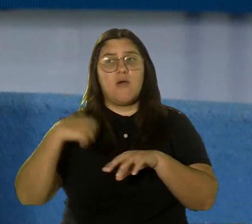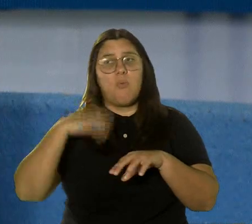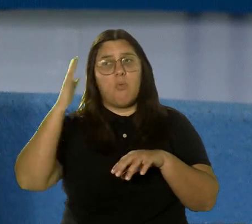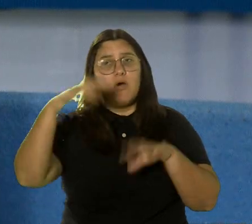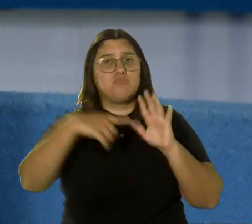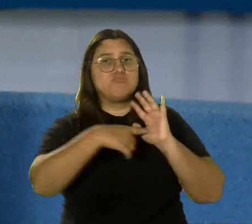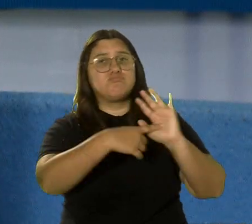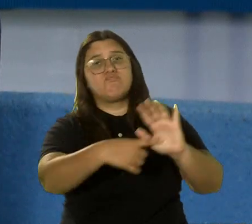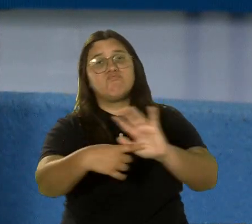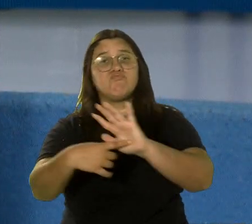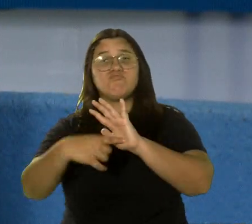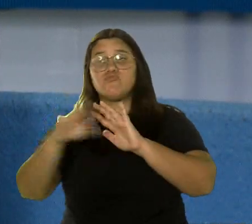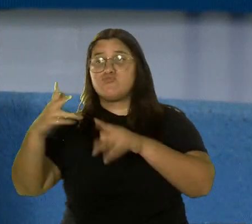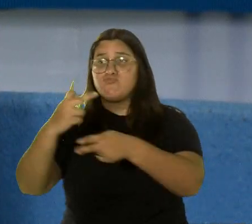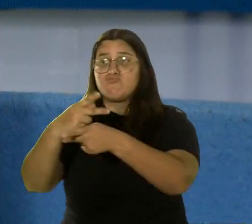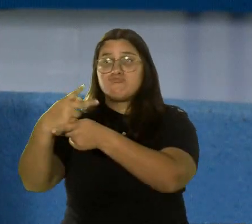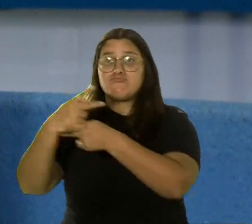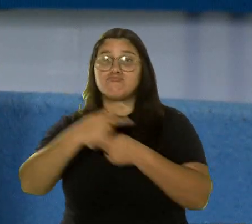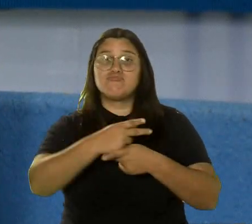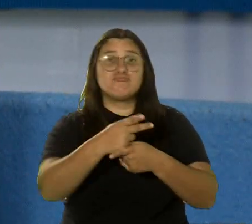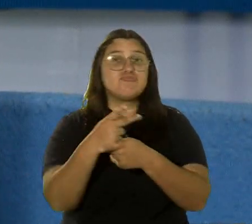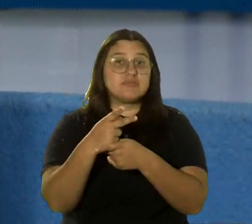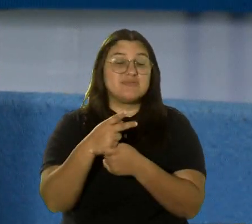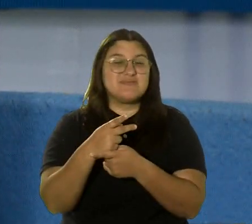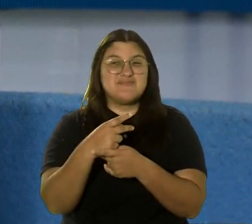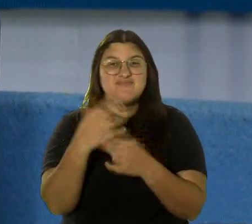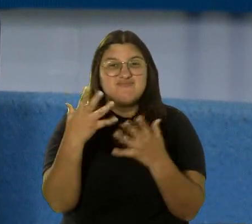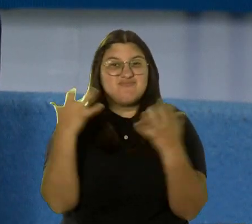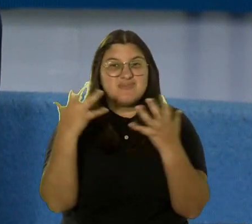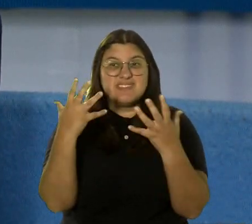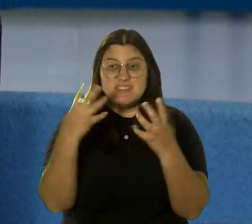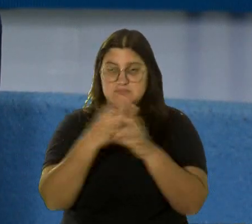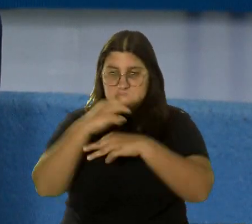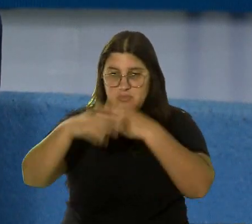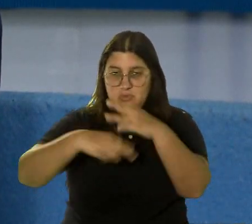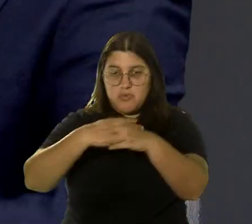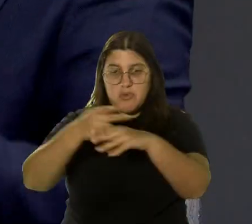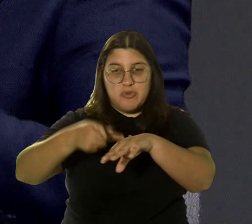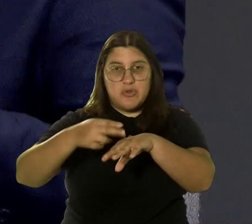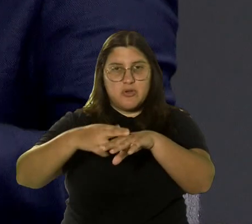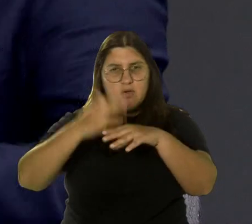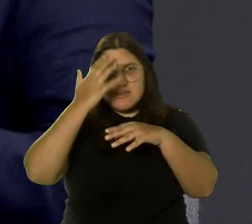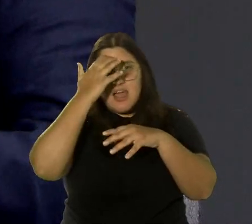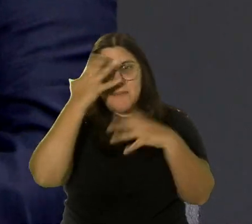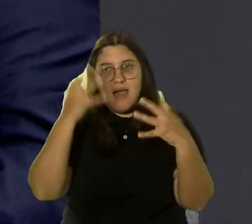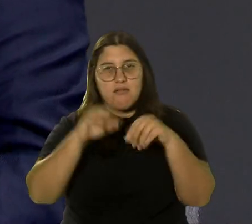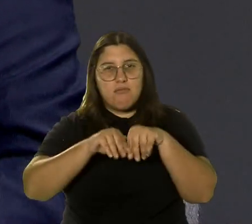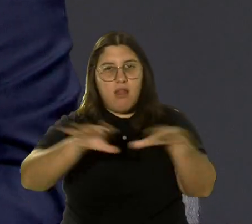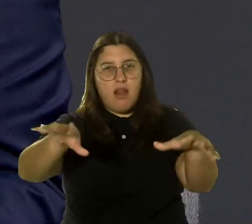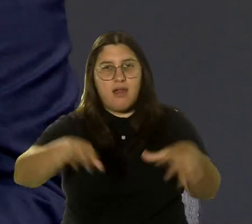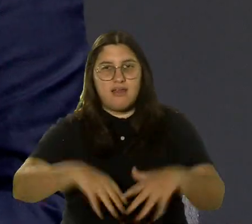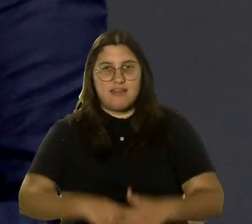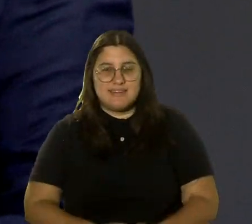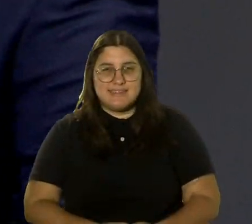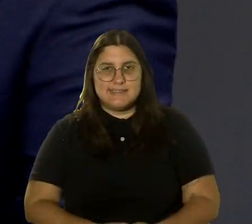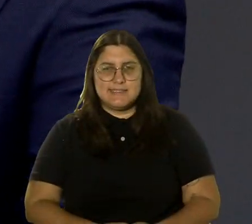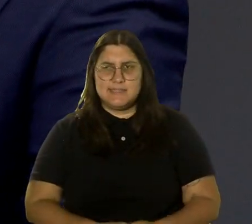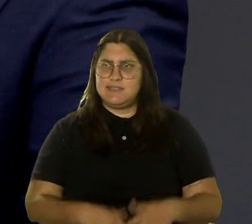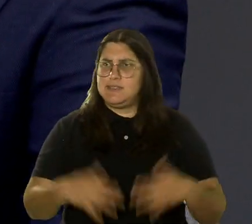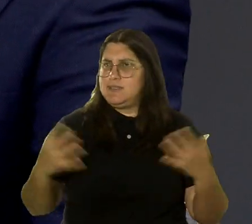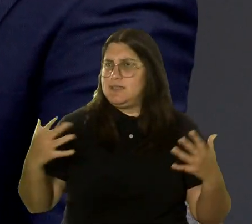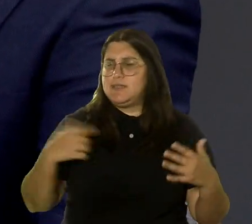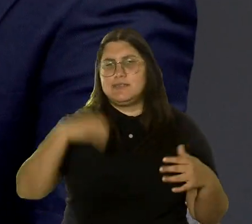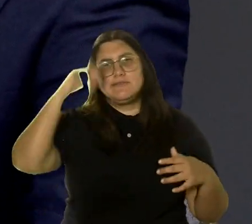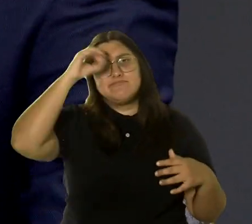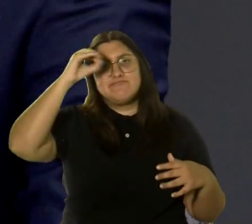servicios. Lo que queremos es que el mundo entero y que los puertorriqueños sepamos lo que tenemos para dar. ¿Qué opinión tiene el gobierno federal sobre los servicios que ofrece Puerto Rico?